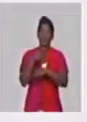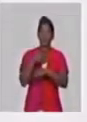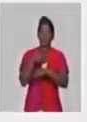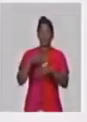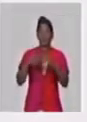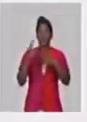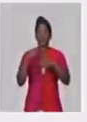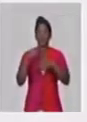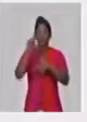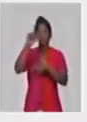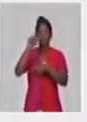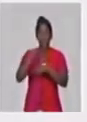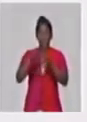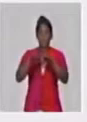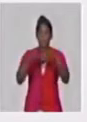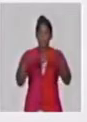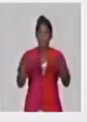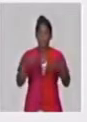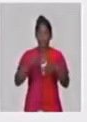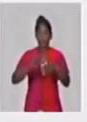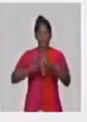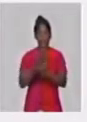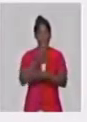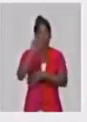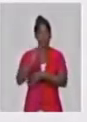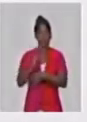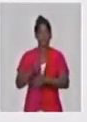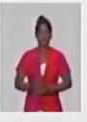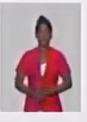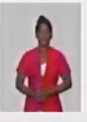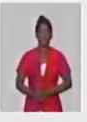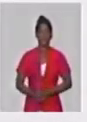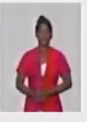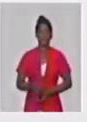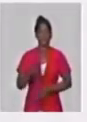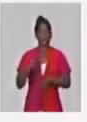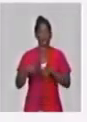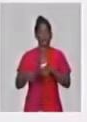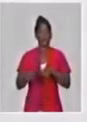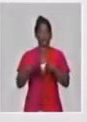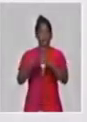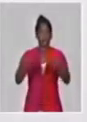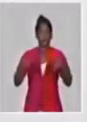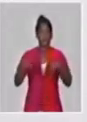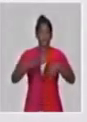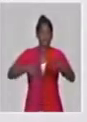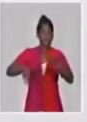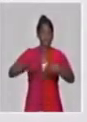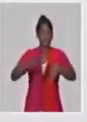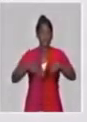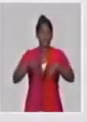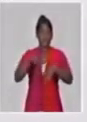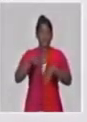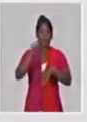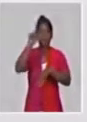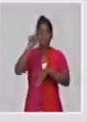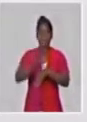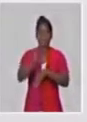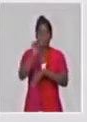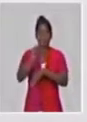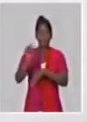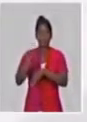% de la capacidad. Las piscinas, como ya hemos estado dibujando, al 30%, aperturan también todas las unidades nuestras